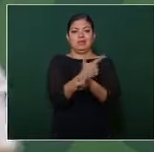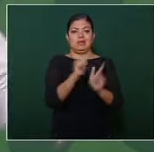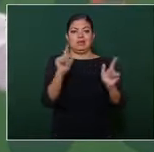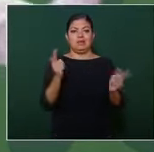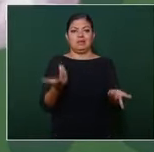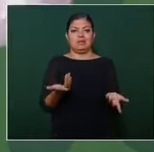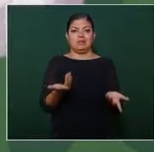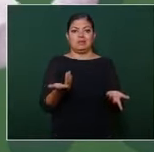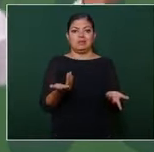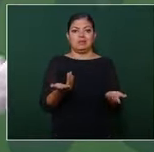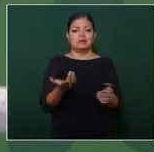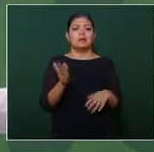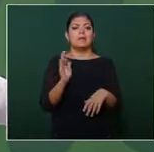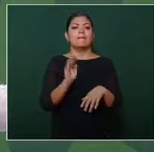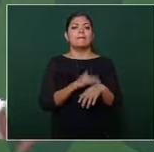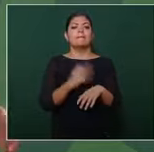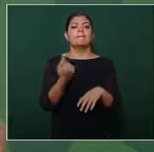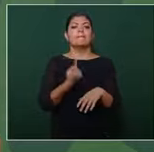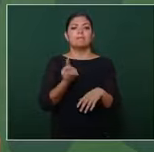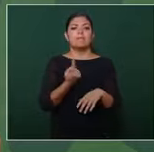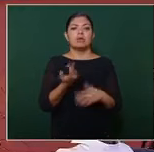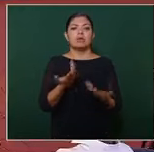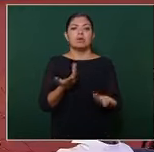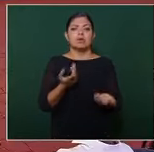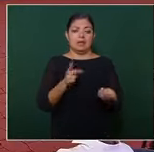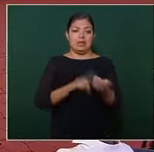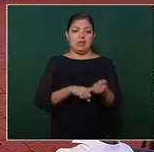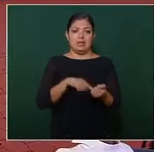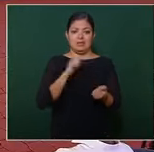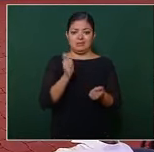porque ¿cómo van a tener en la cárcel